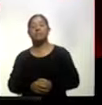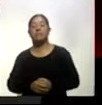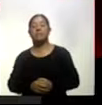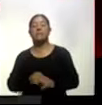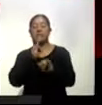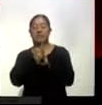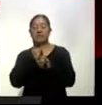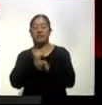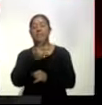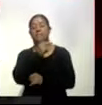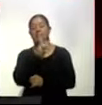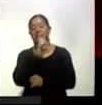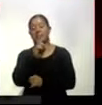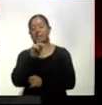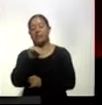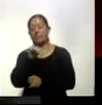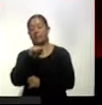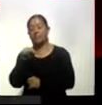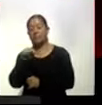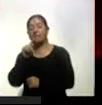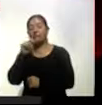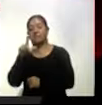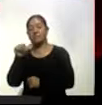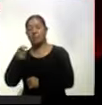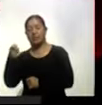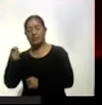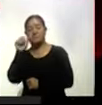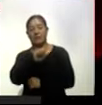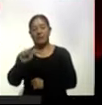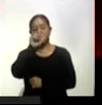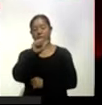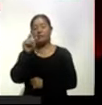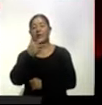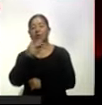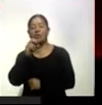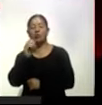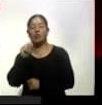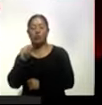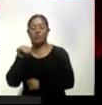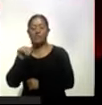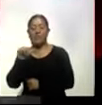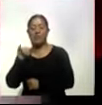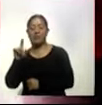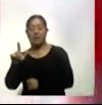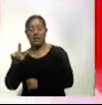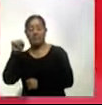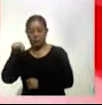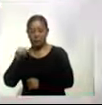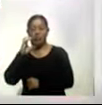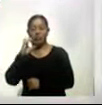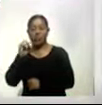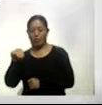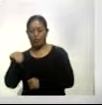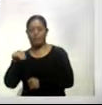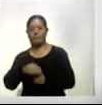correo pcdm-tlax arroba hotmail.com Esta es la invitación que traemos